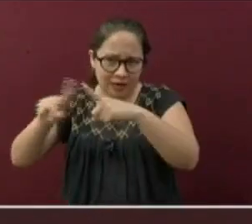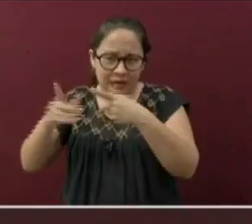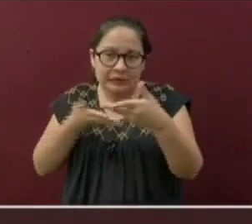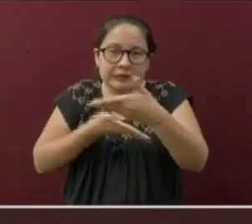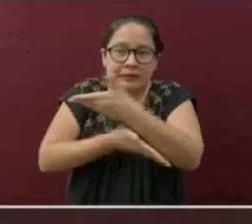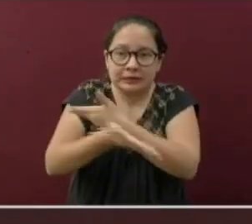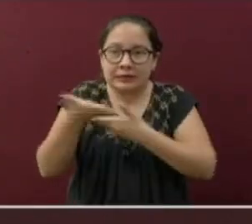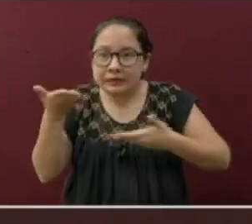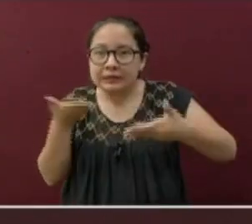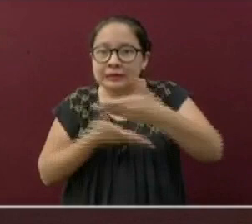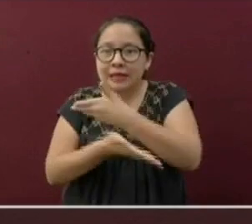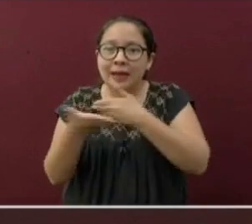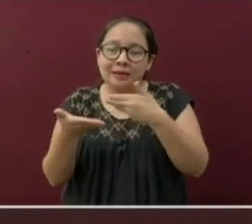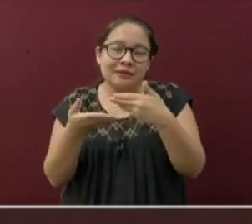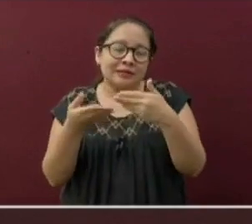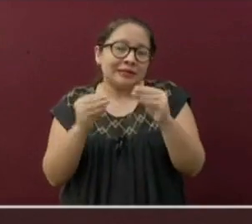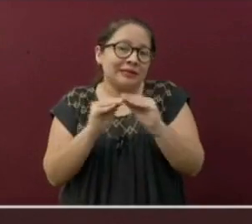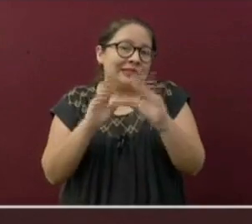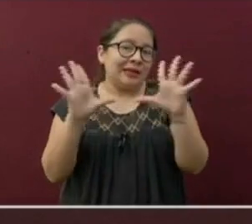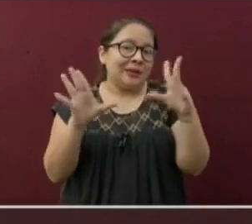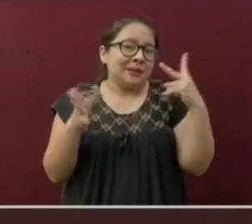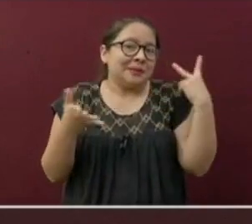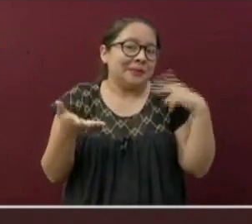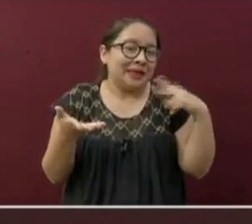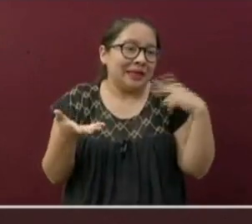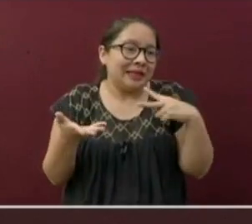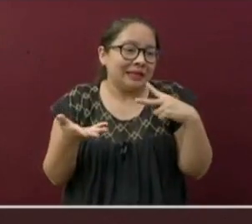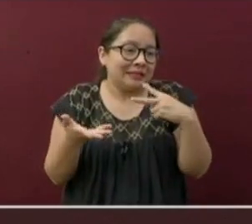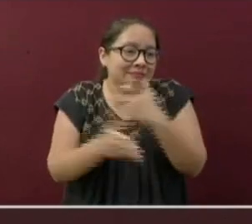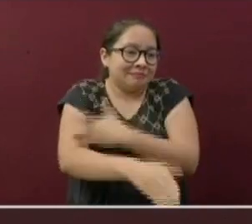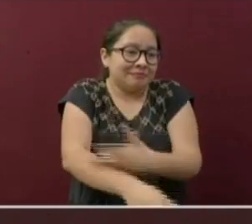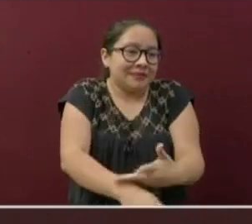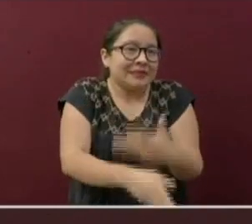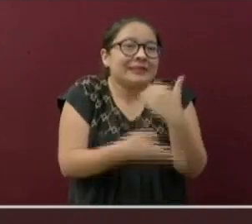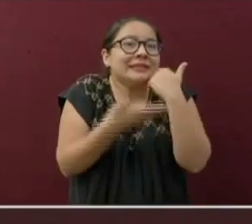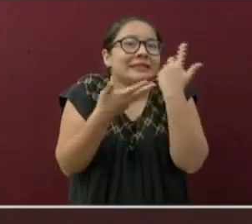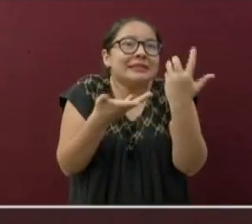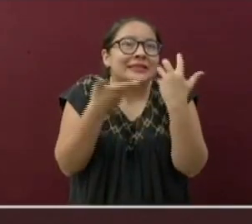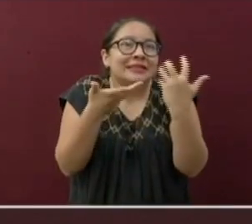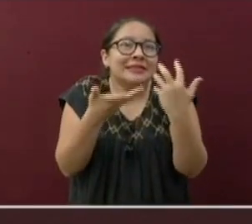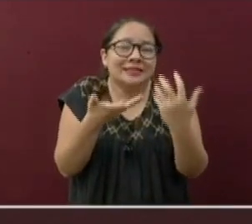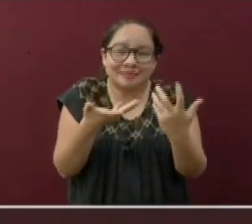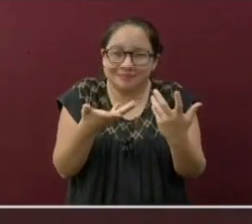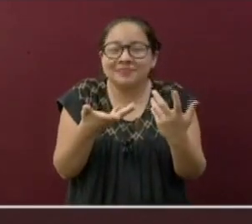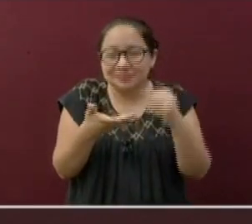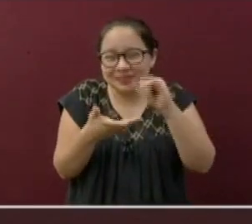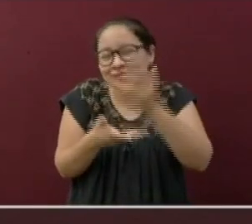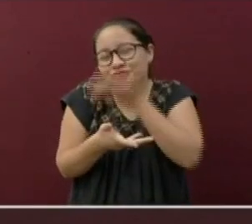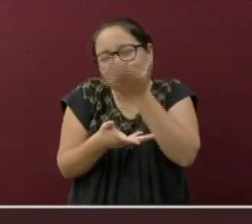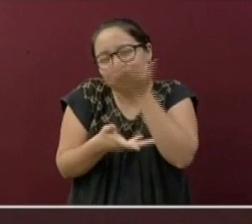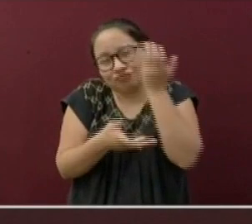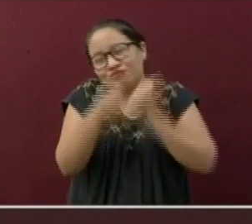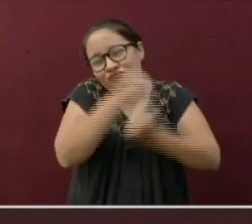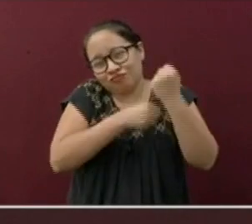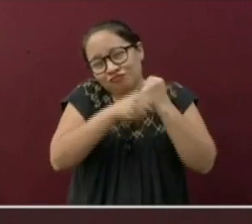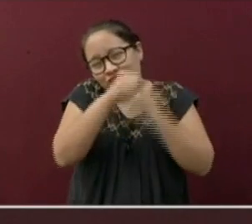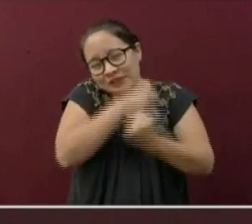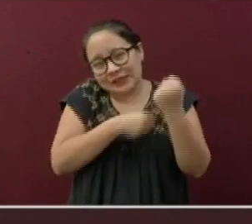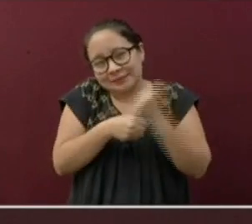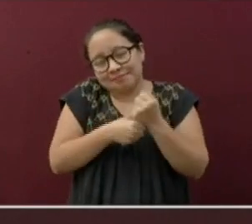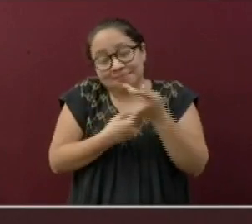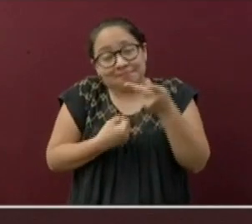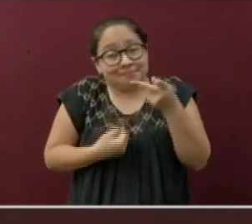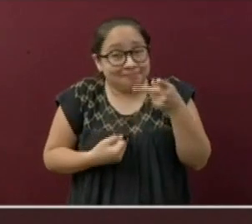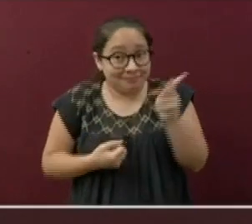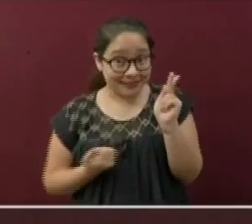que la familia veracruzana desea reunirse en estas fechas. Es nuestra tradición. Sin embargo,